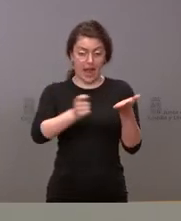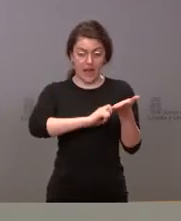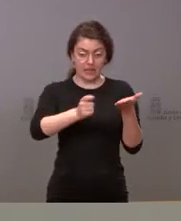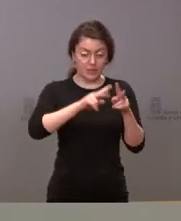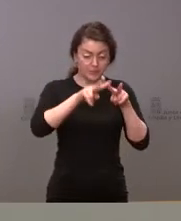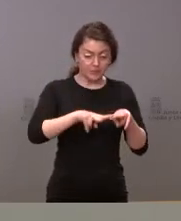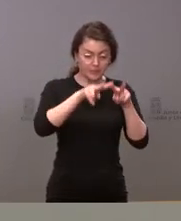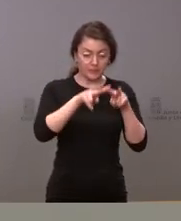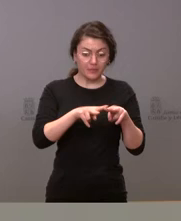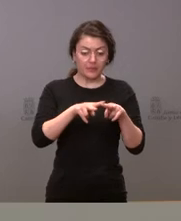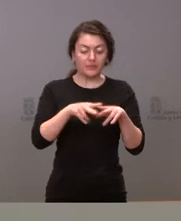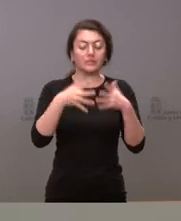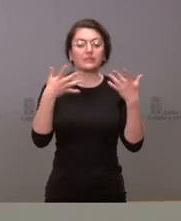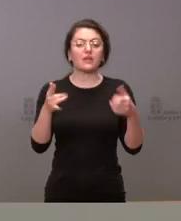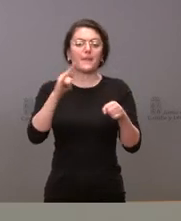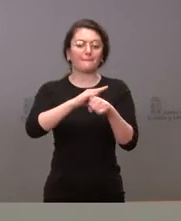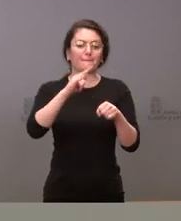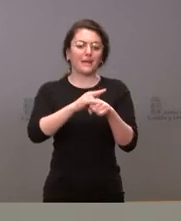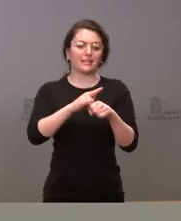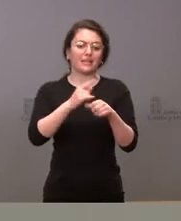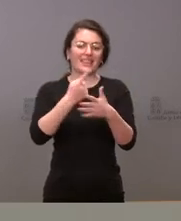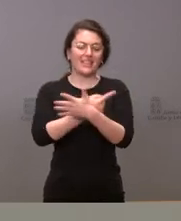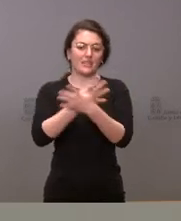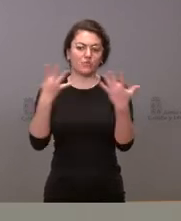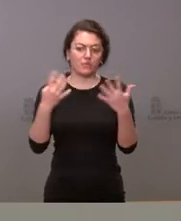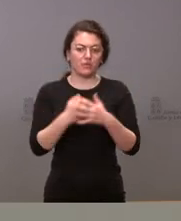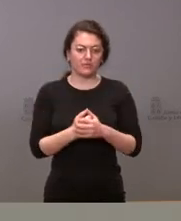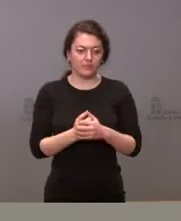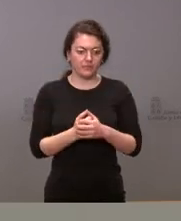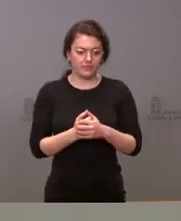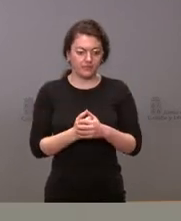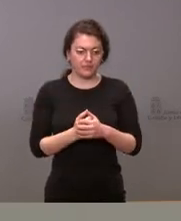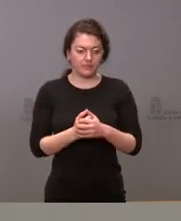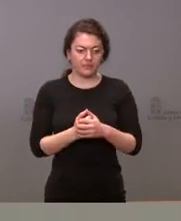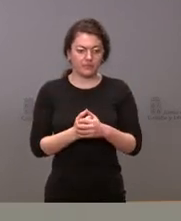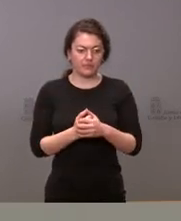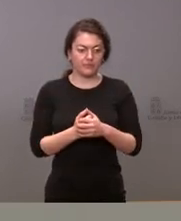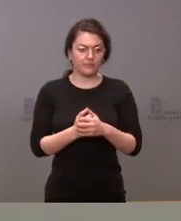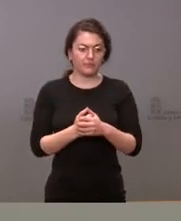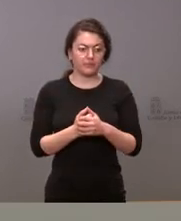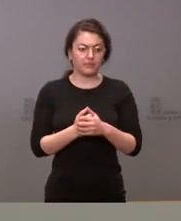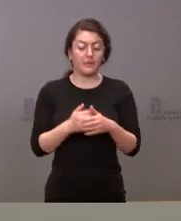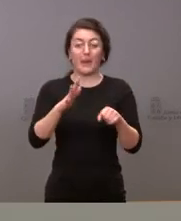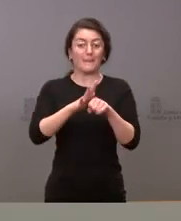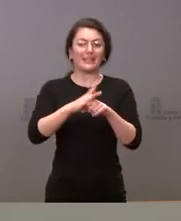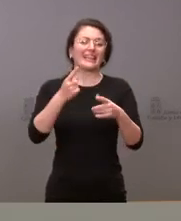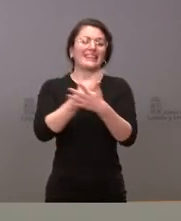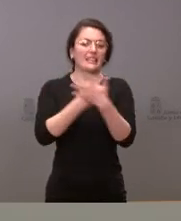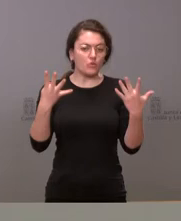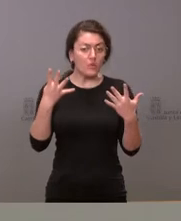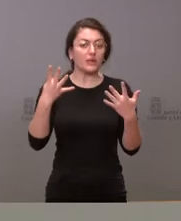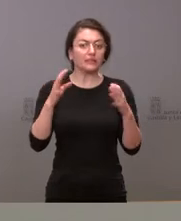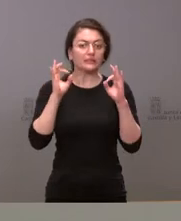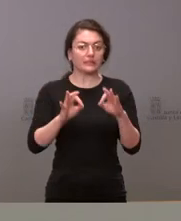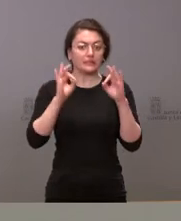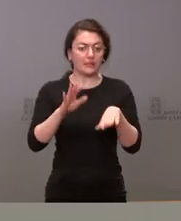martes 19. Sería la fecha más previsible para esta toma de